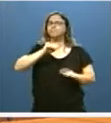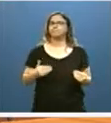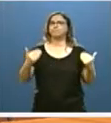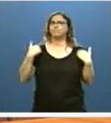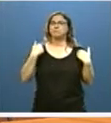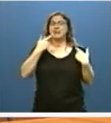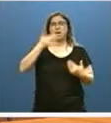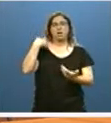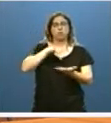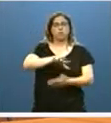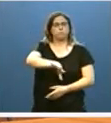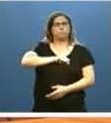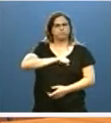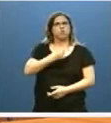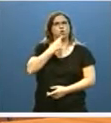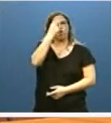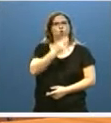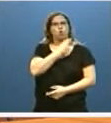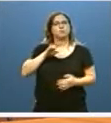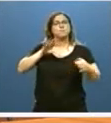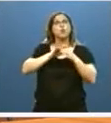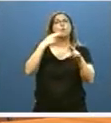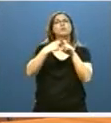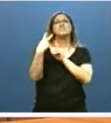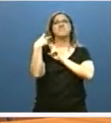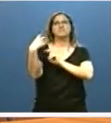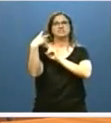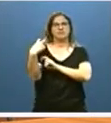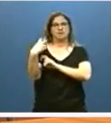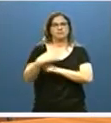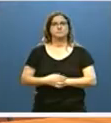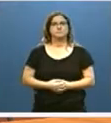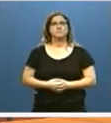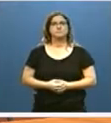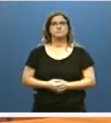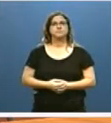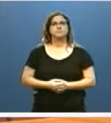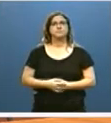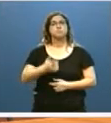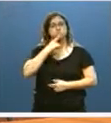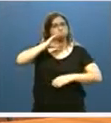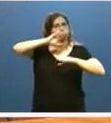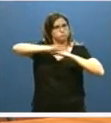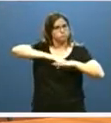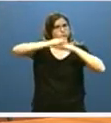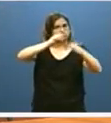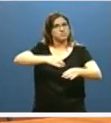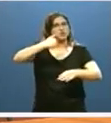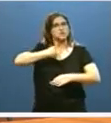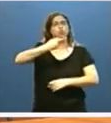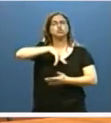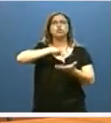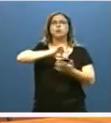en la investidura una serie de compromisos en materia de política fiscal, en cumplimiento de los cuales hemos